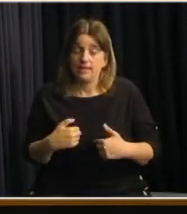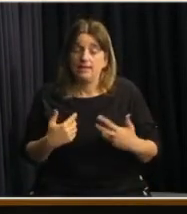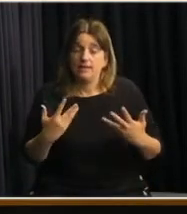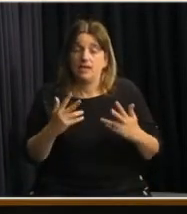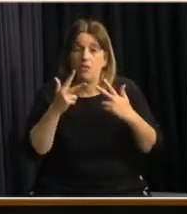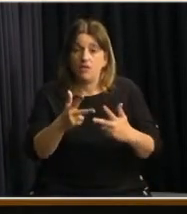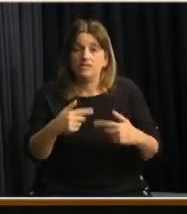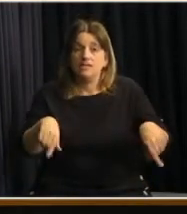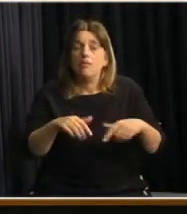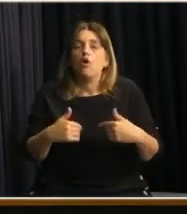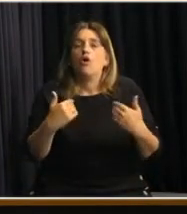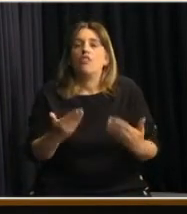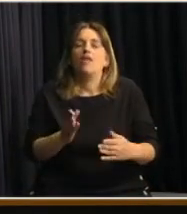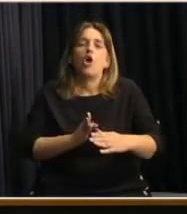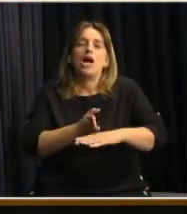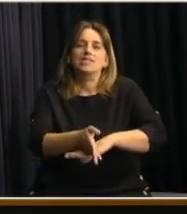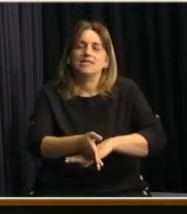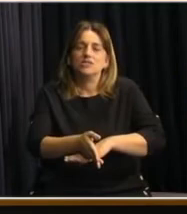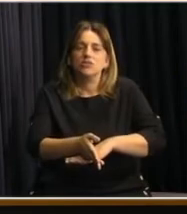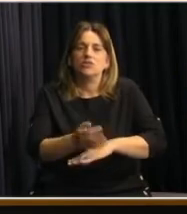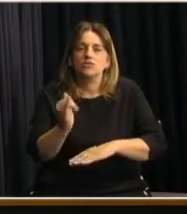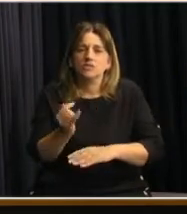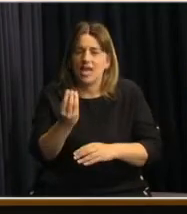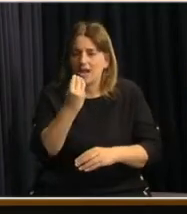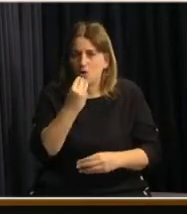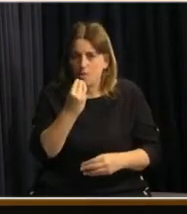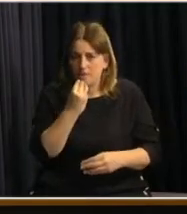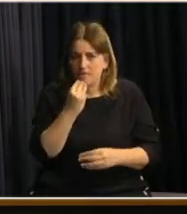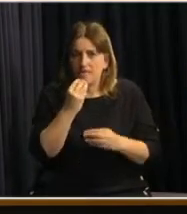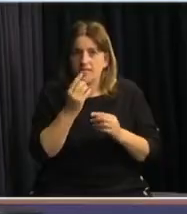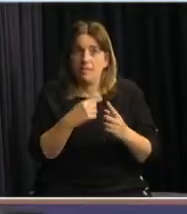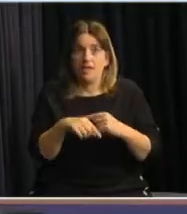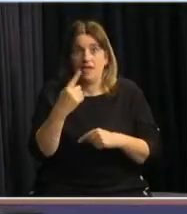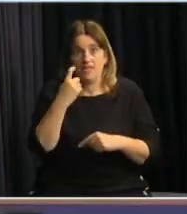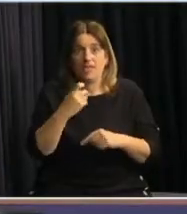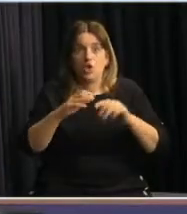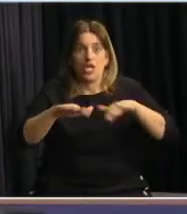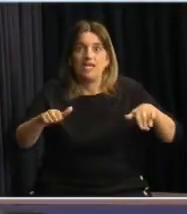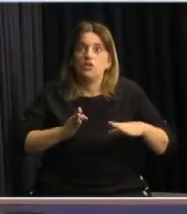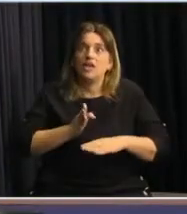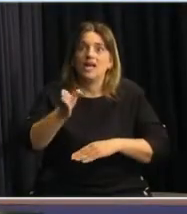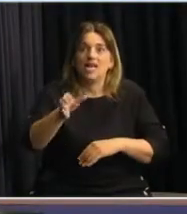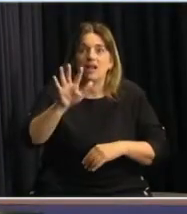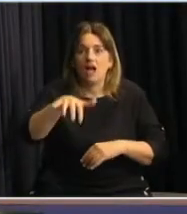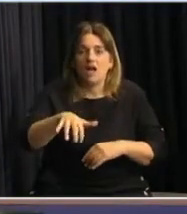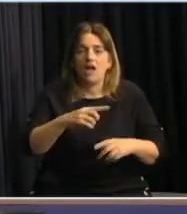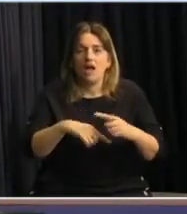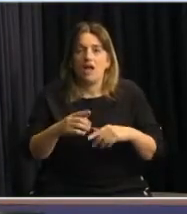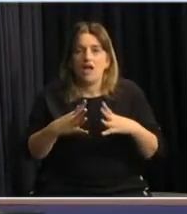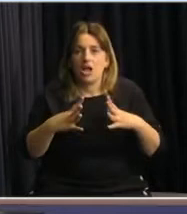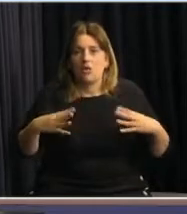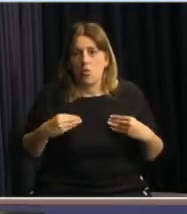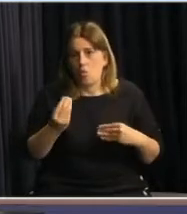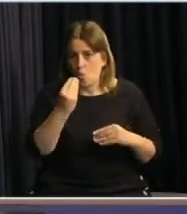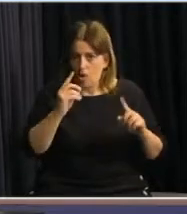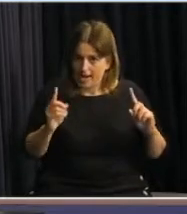estamos facilitando el acceso a la comida y evitando que el niño tenga que trasladarse e ir al comedor